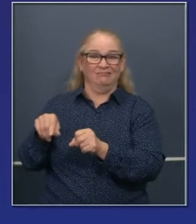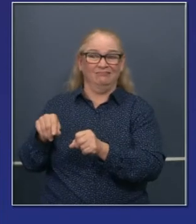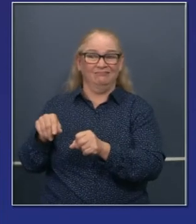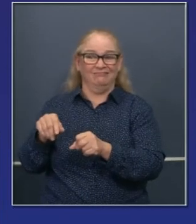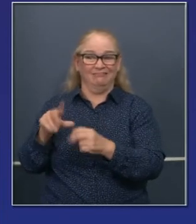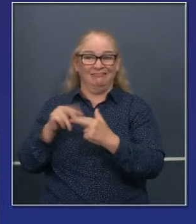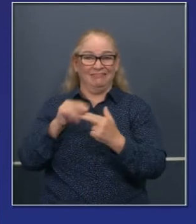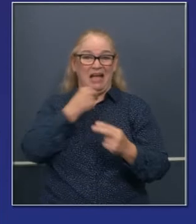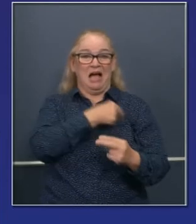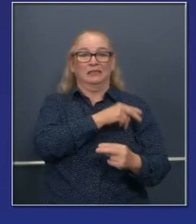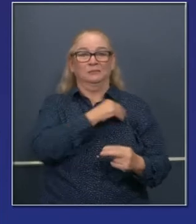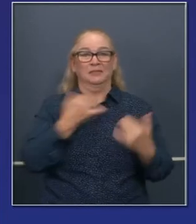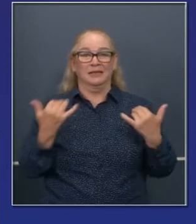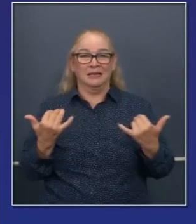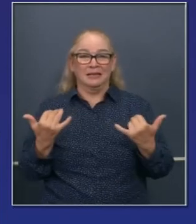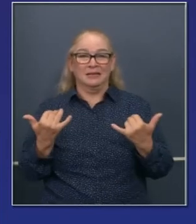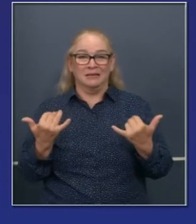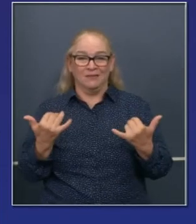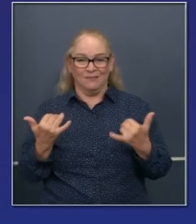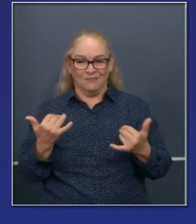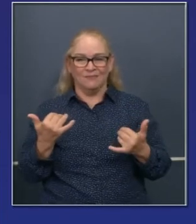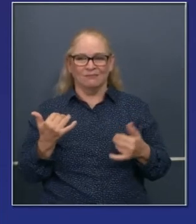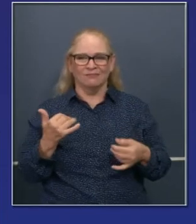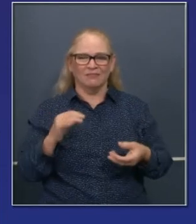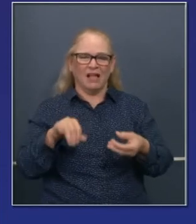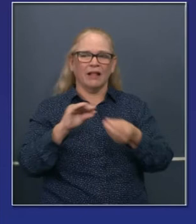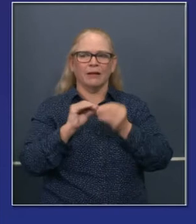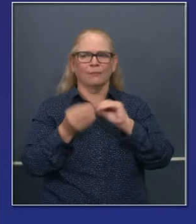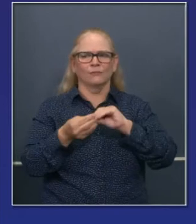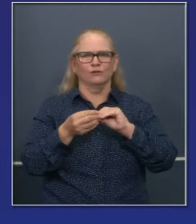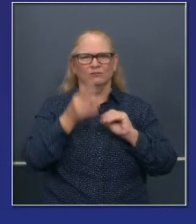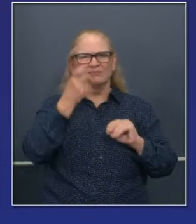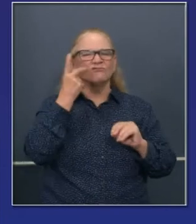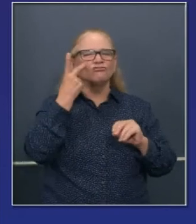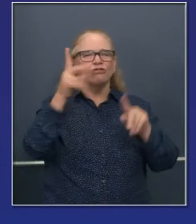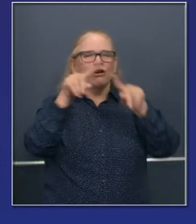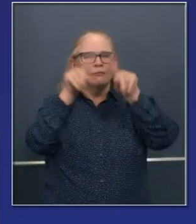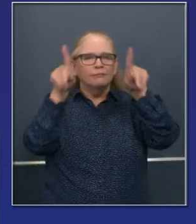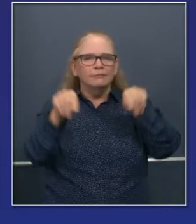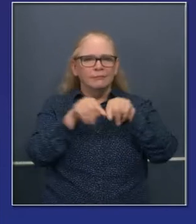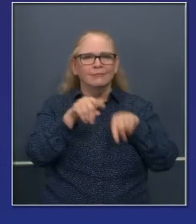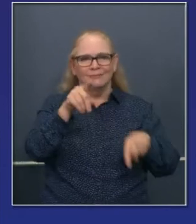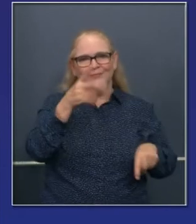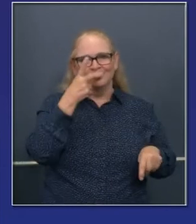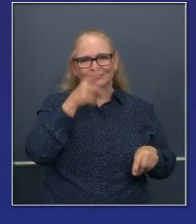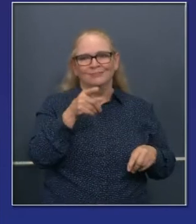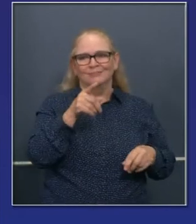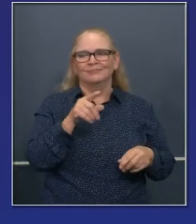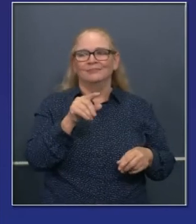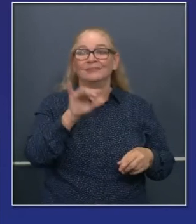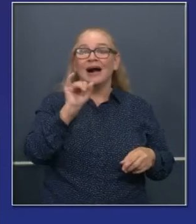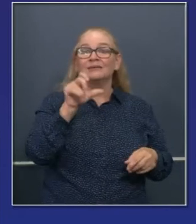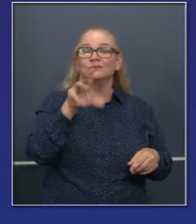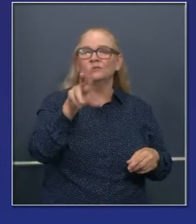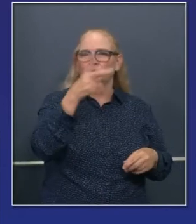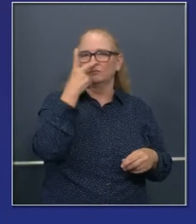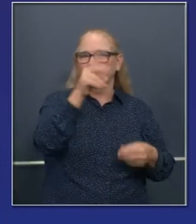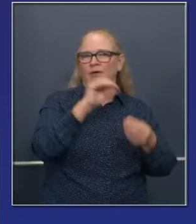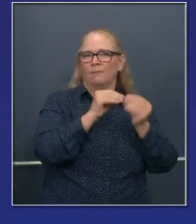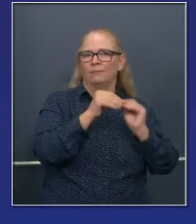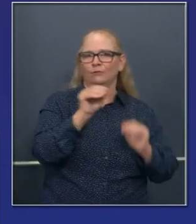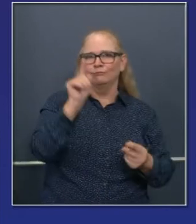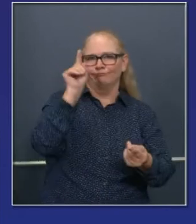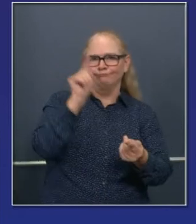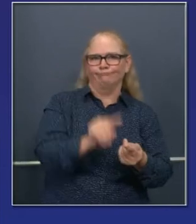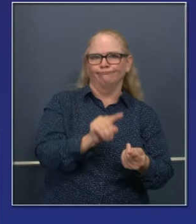9,8 menos de la capacidad que tenía. Estas son las admisiones o internaciones, internamientos,